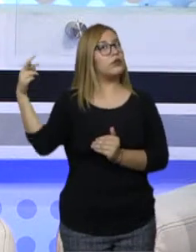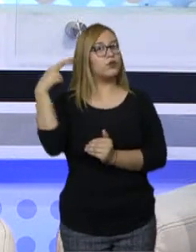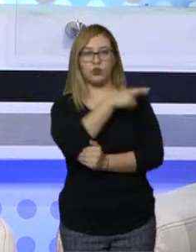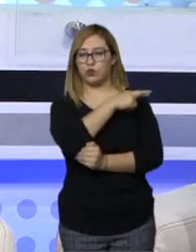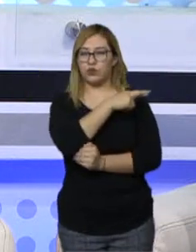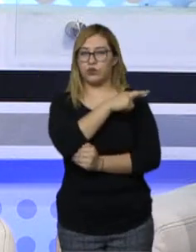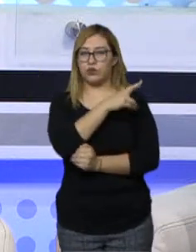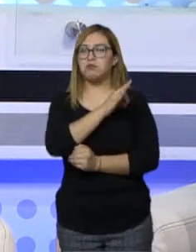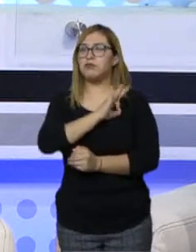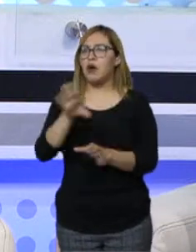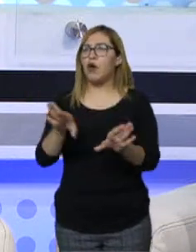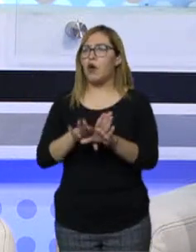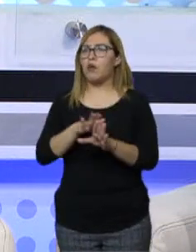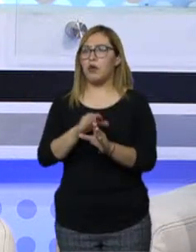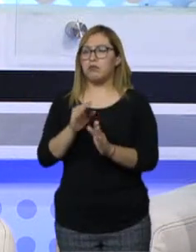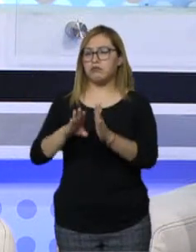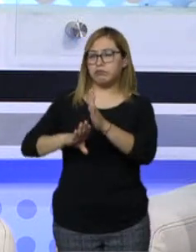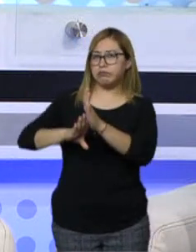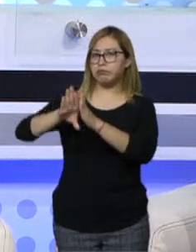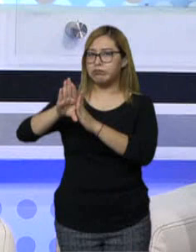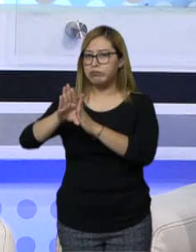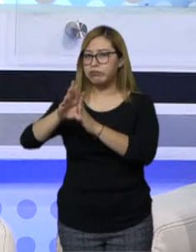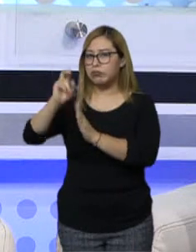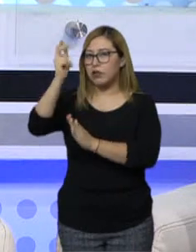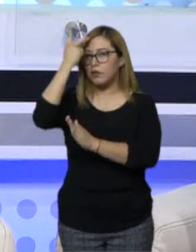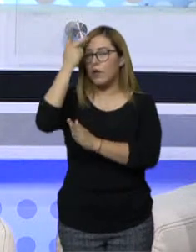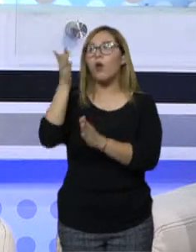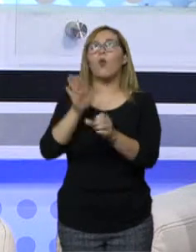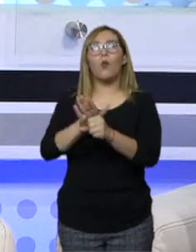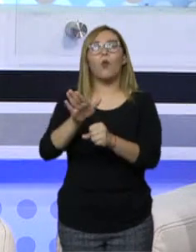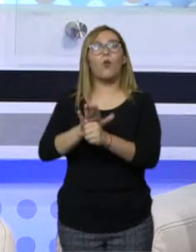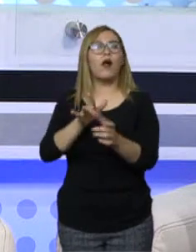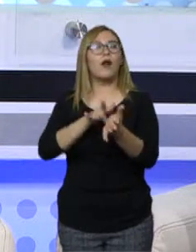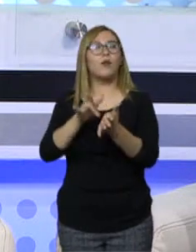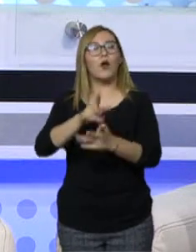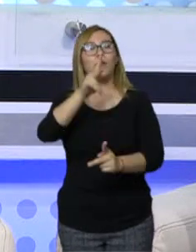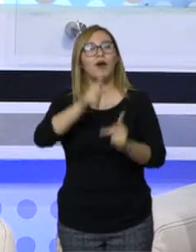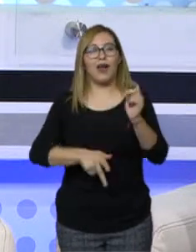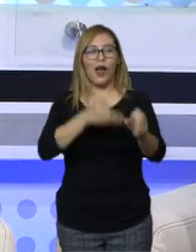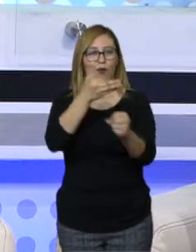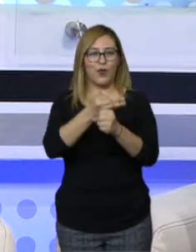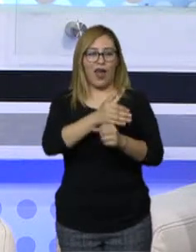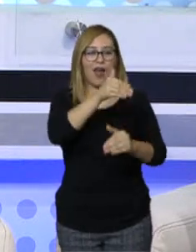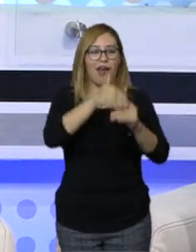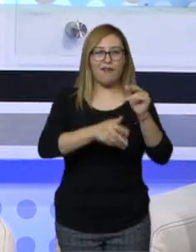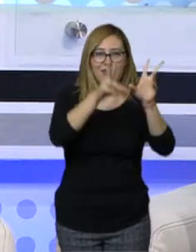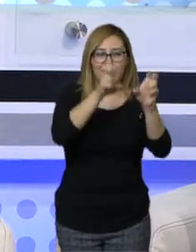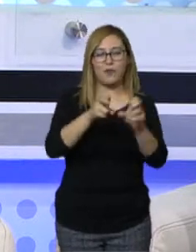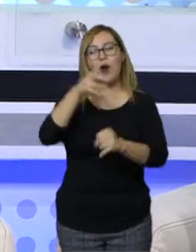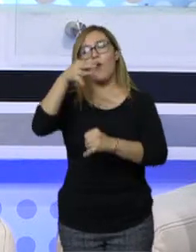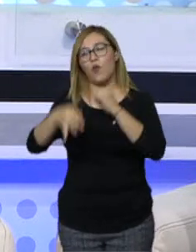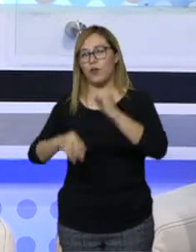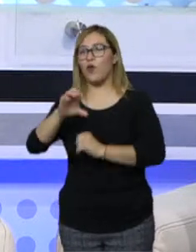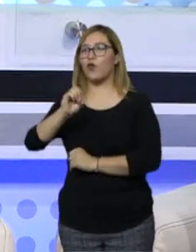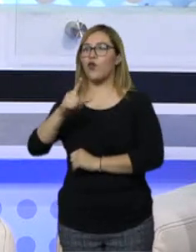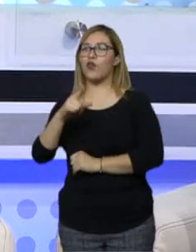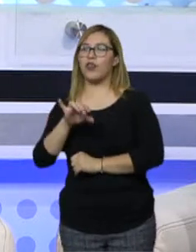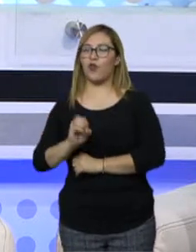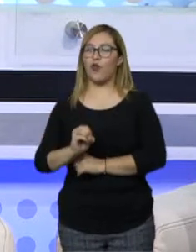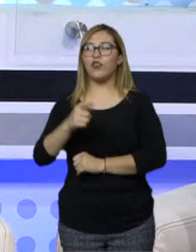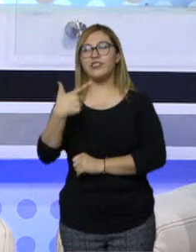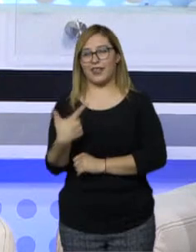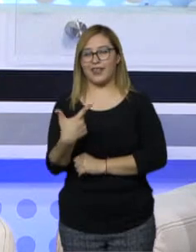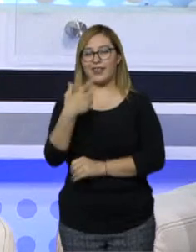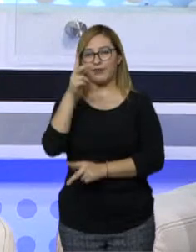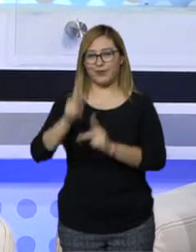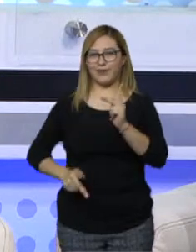para ver cómo se capitaliza y qué es lo que se obtiene de ello. Vamos a una pausa, hasta aquí dejamos el tema, vamos a la recta final de Código 7 después del corte.